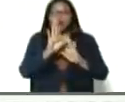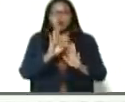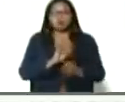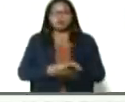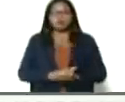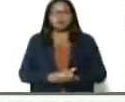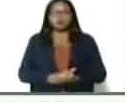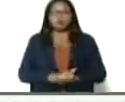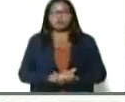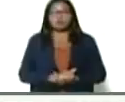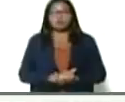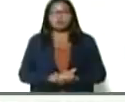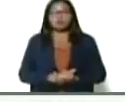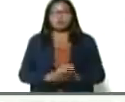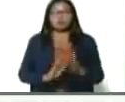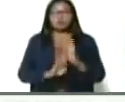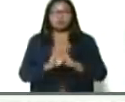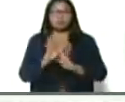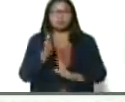los peces,